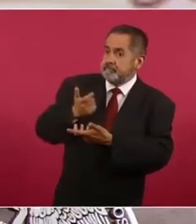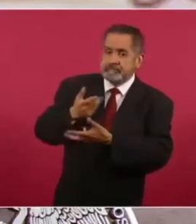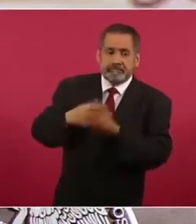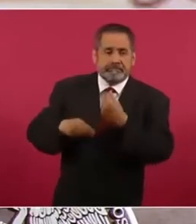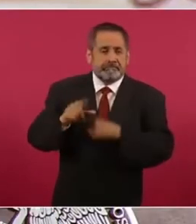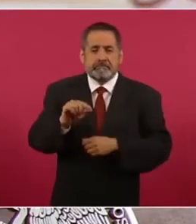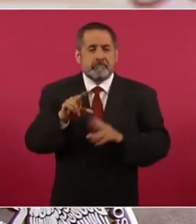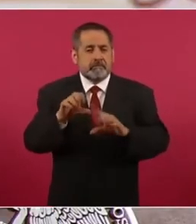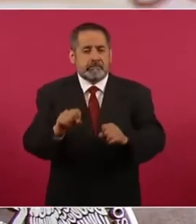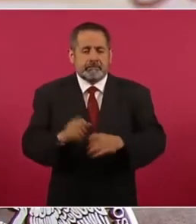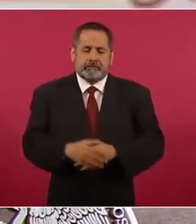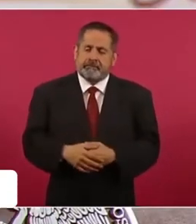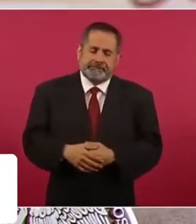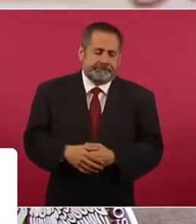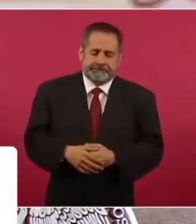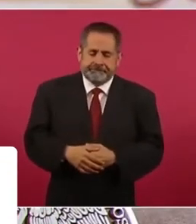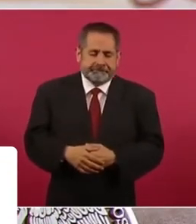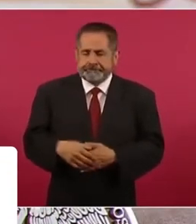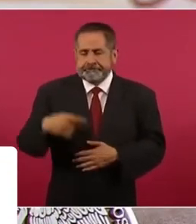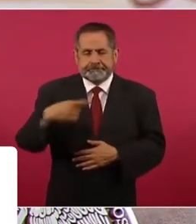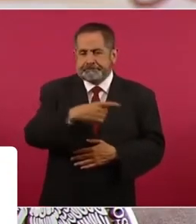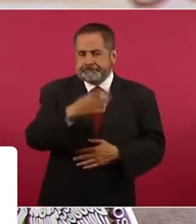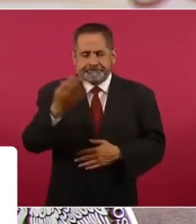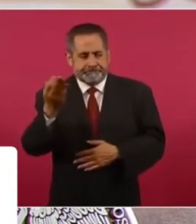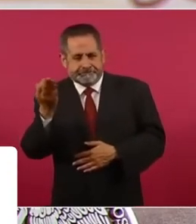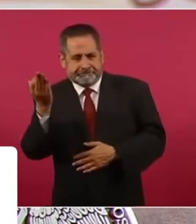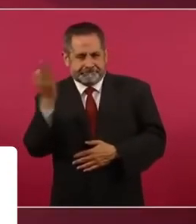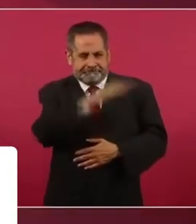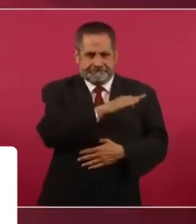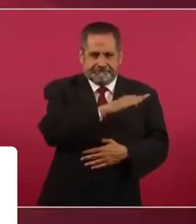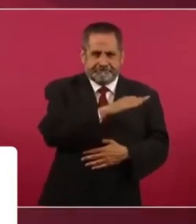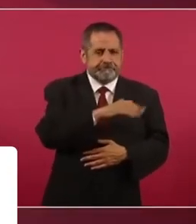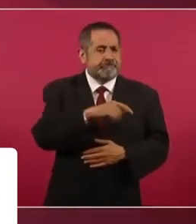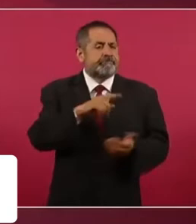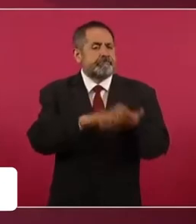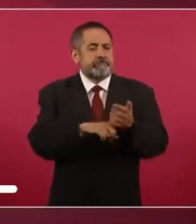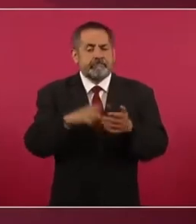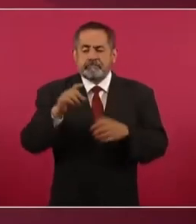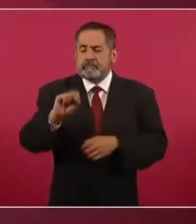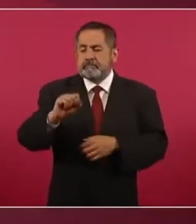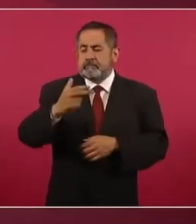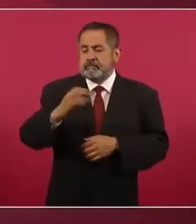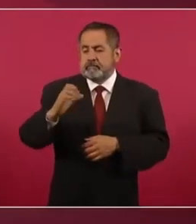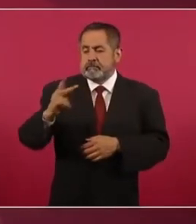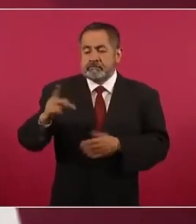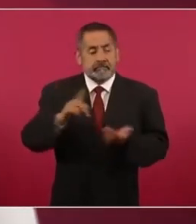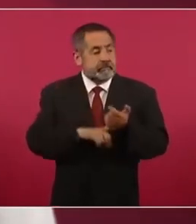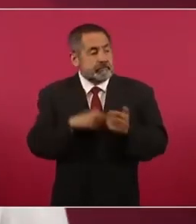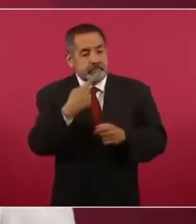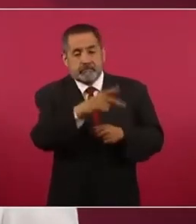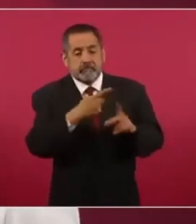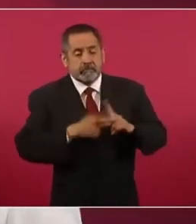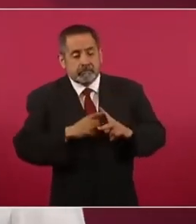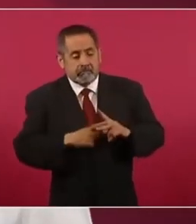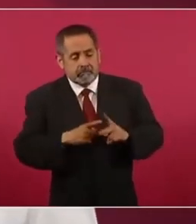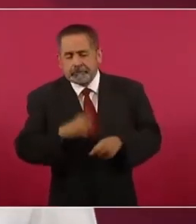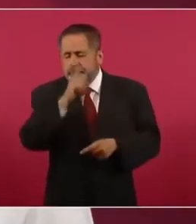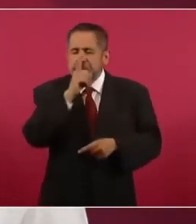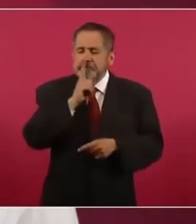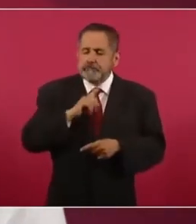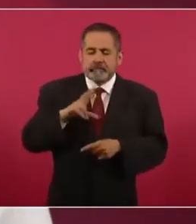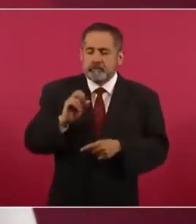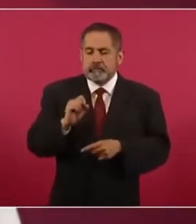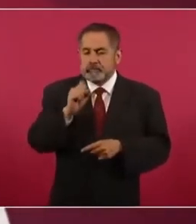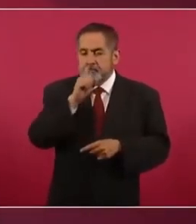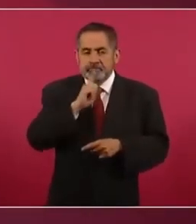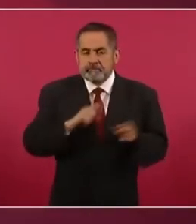Esta información es falsa. La Secretaría de Hacienda aclaró que los cálculos de Bloomberg no son ciertos, que